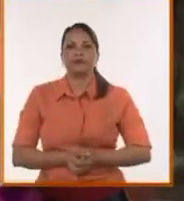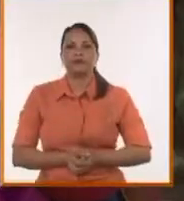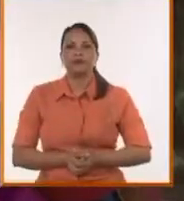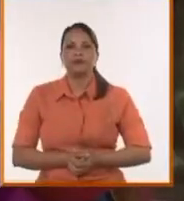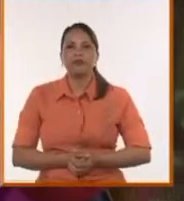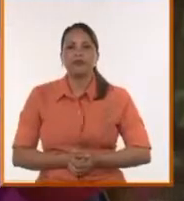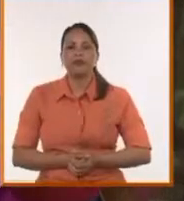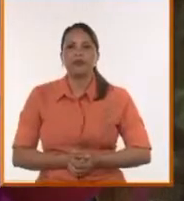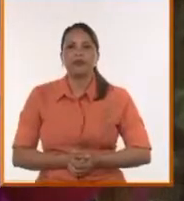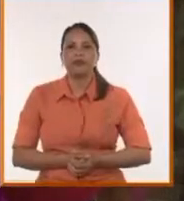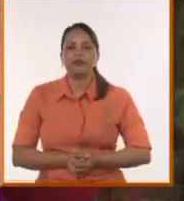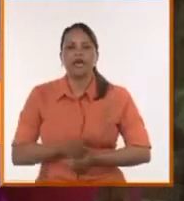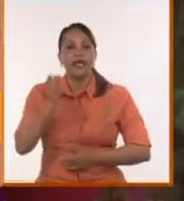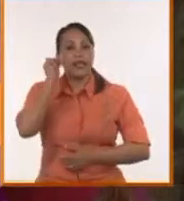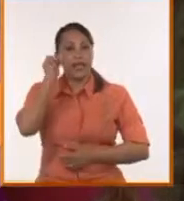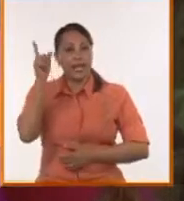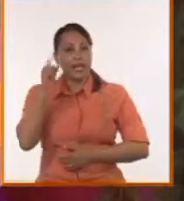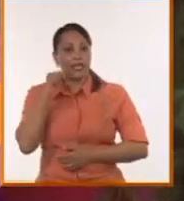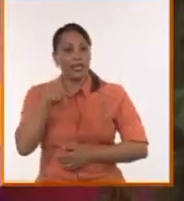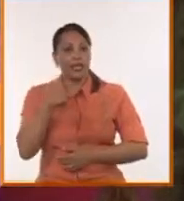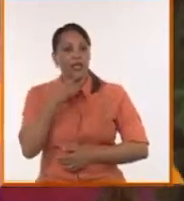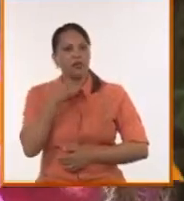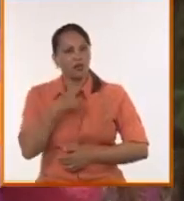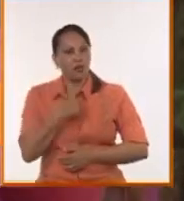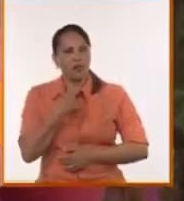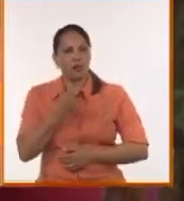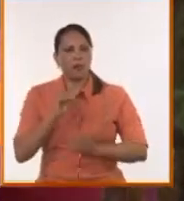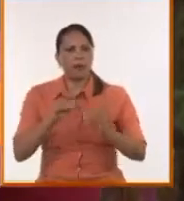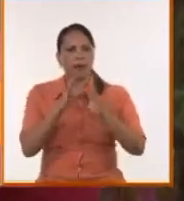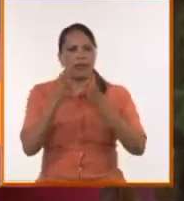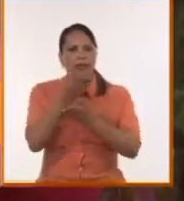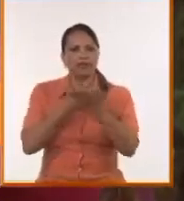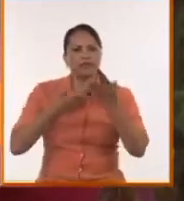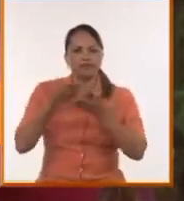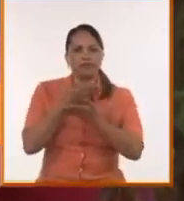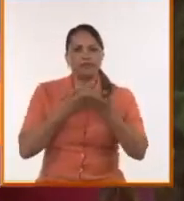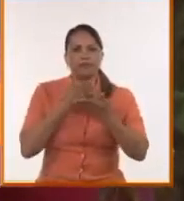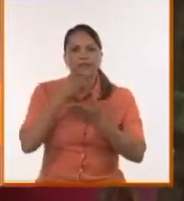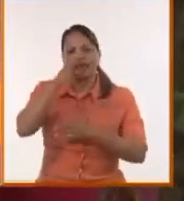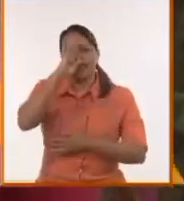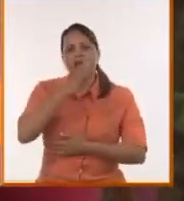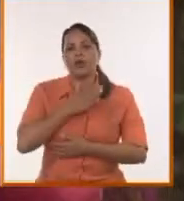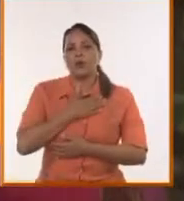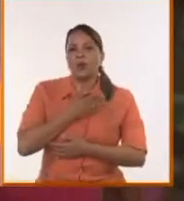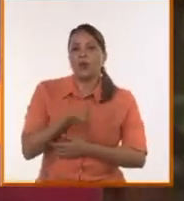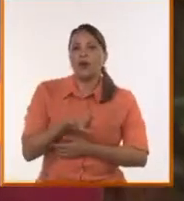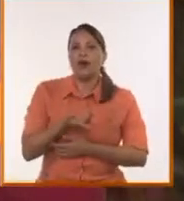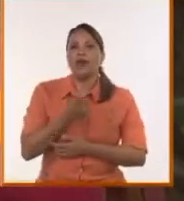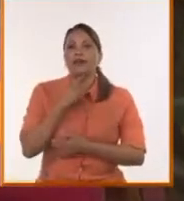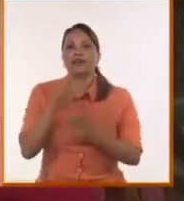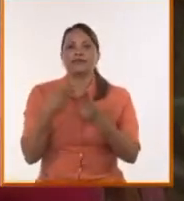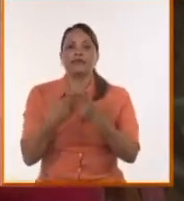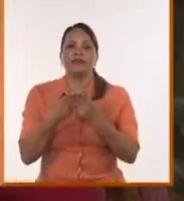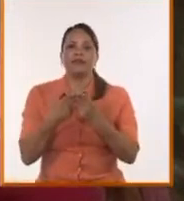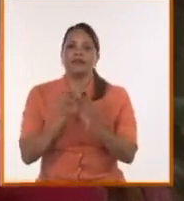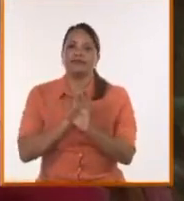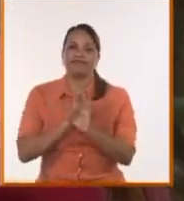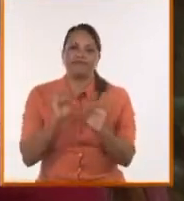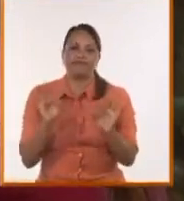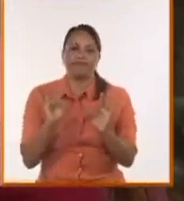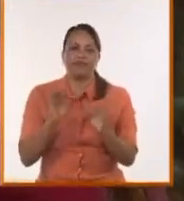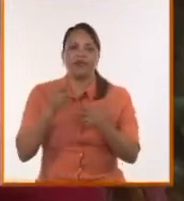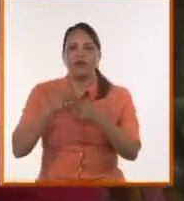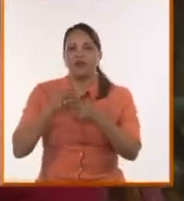Una de las ideas fuerza que yo he compartido esta mañana desde Cuba en este evento extraordinario que se llama